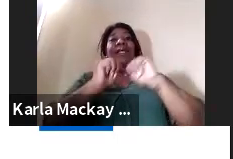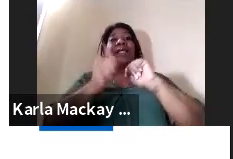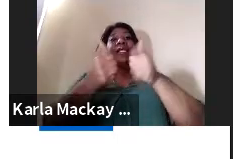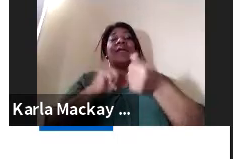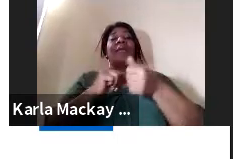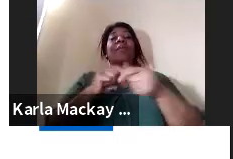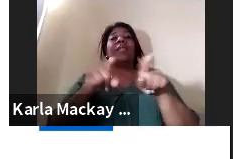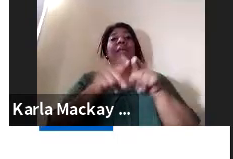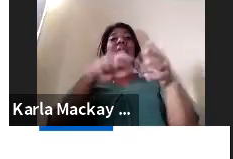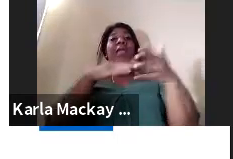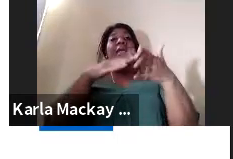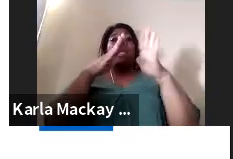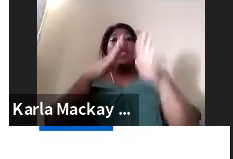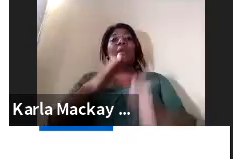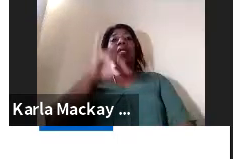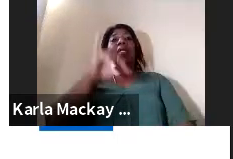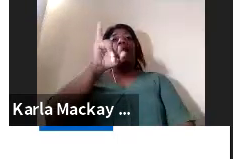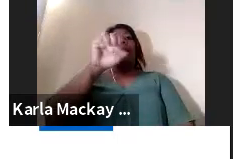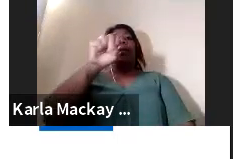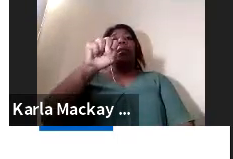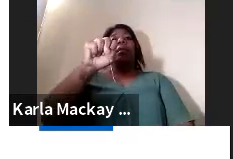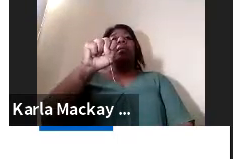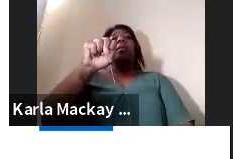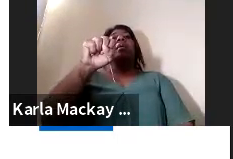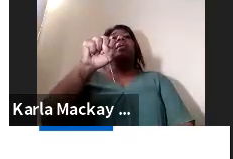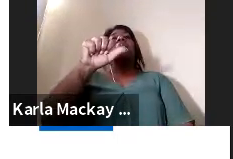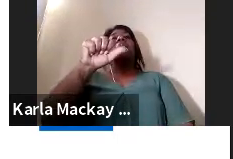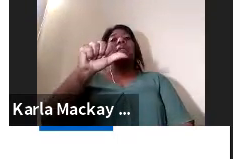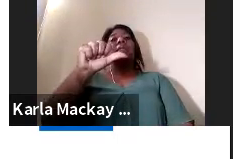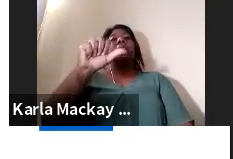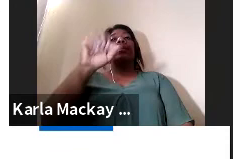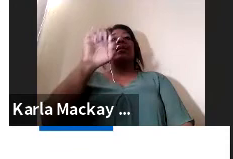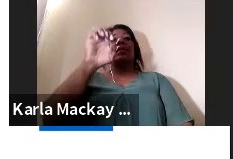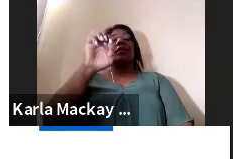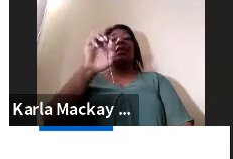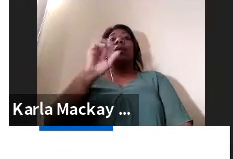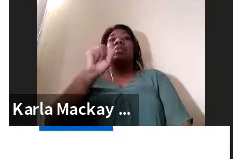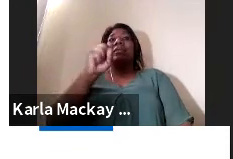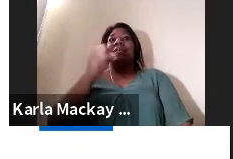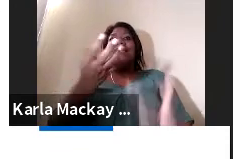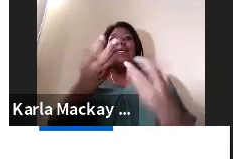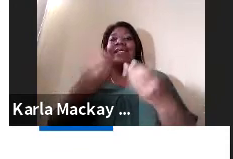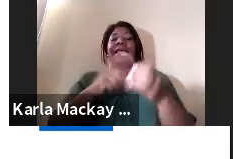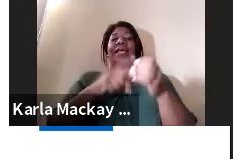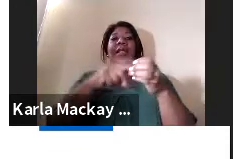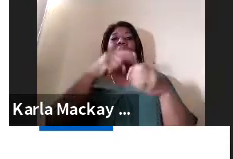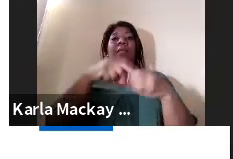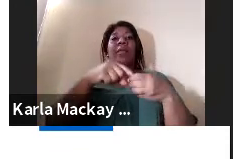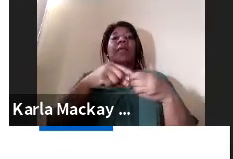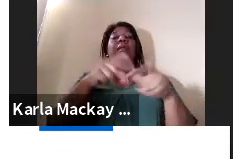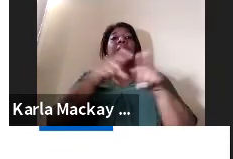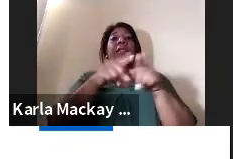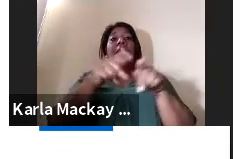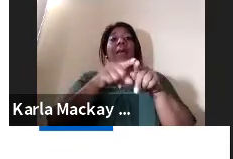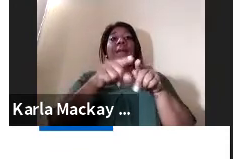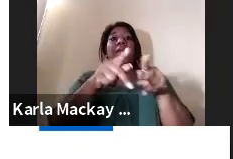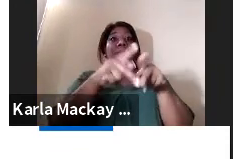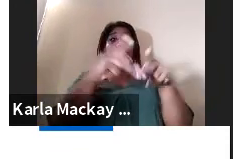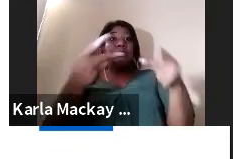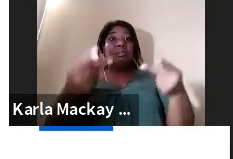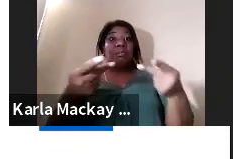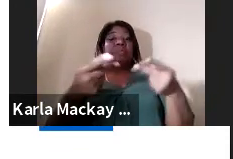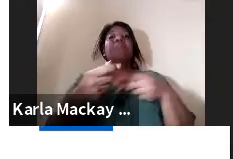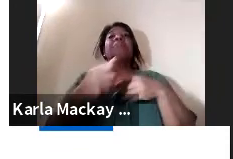Universidad que a través de esto han entrado en este enfoque los nuevos investigadores equipo de Madeleine logra su publicación también su primera